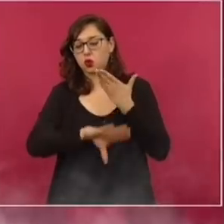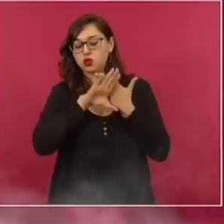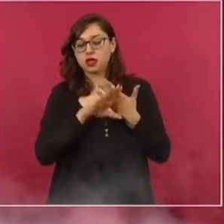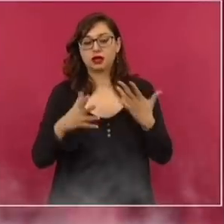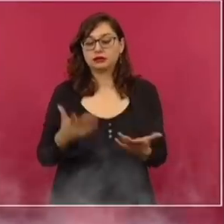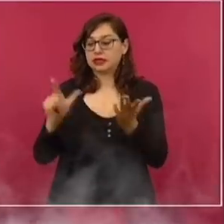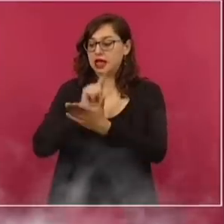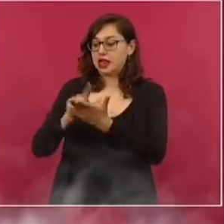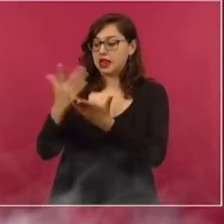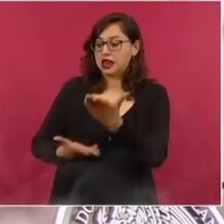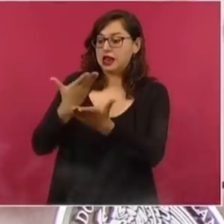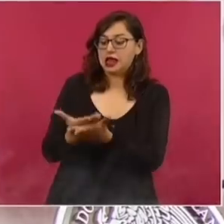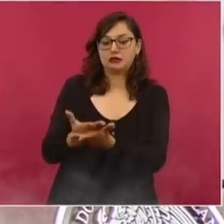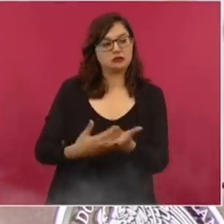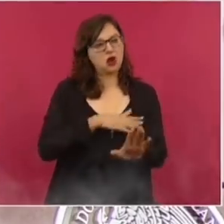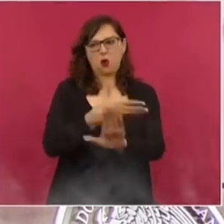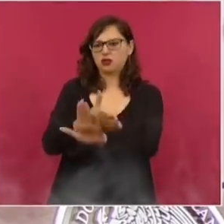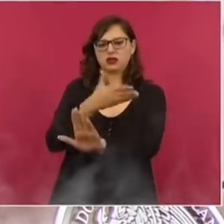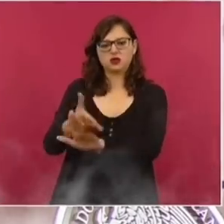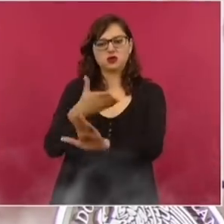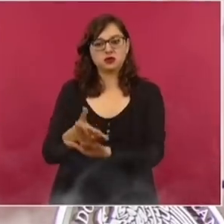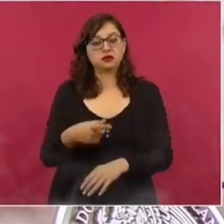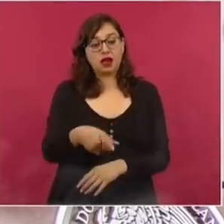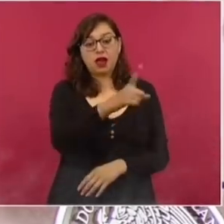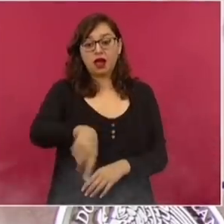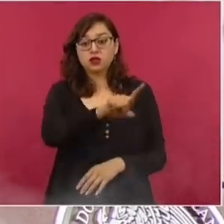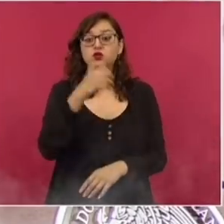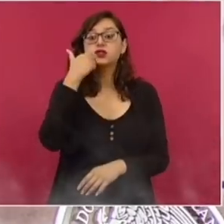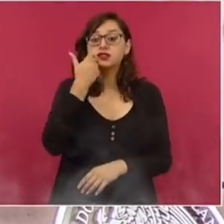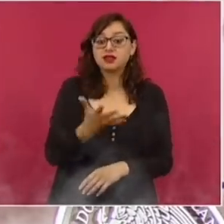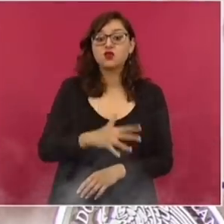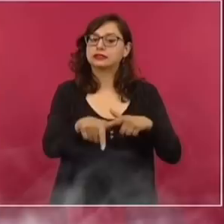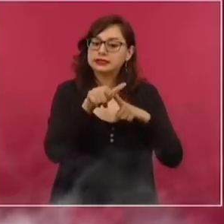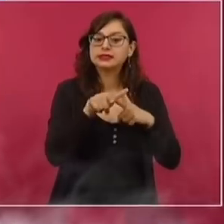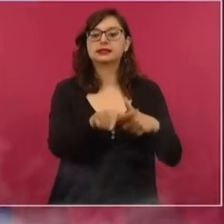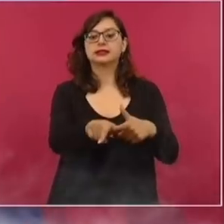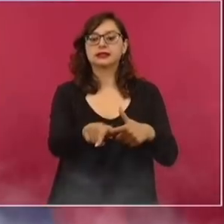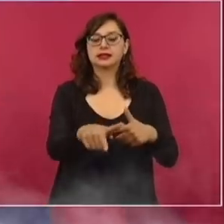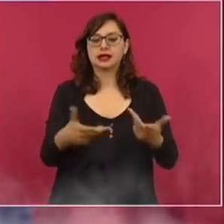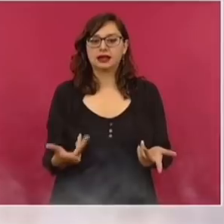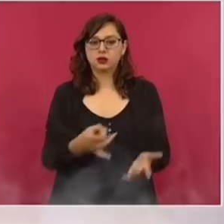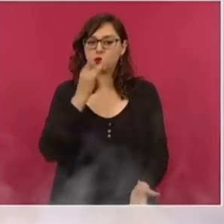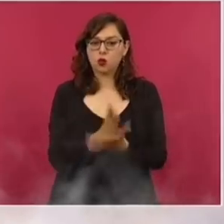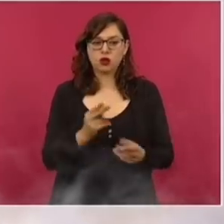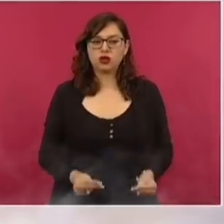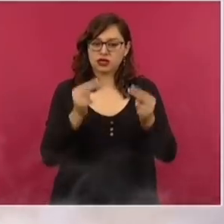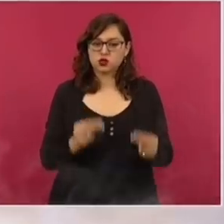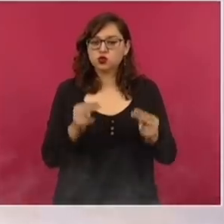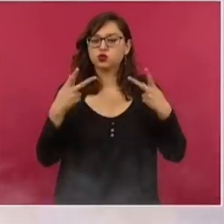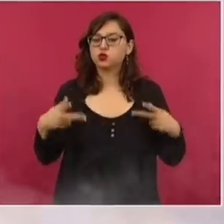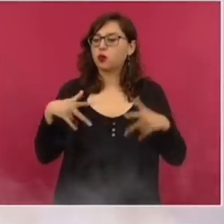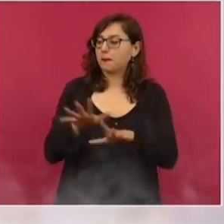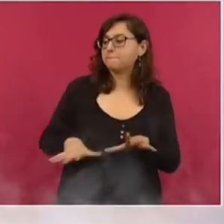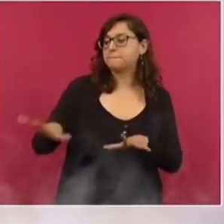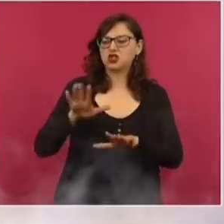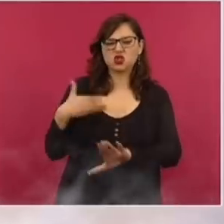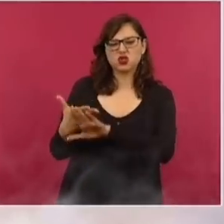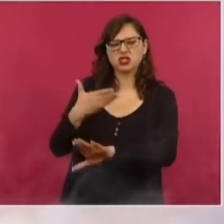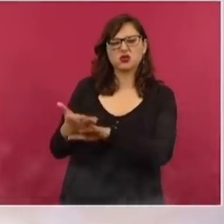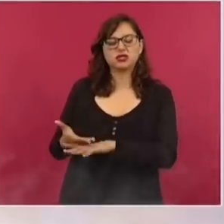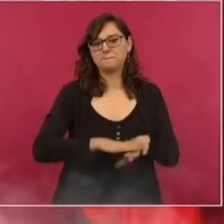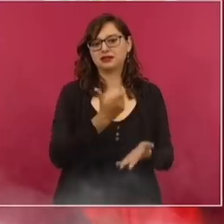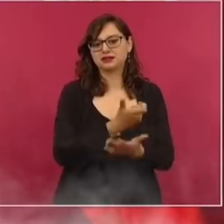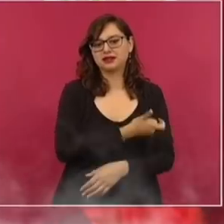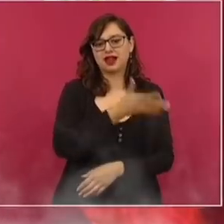contra de la iniciativa de reforma constitucional, ellos quieren que ese sistema de corrupción, de lucro en contra de la gente, en contra de los ciudadanos, sea el que se